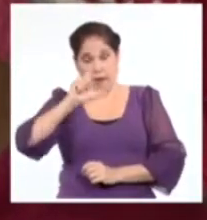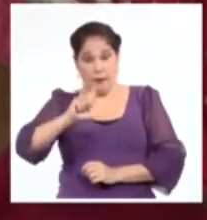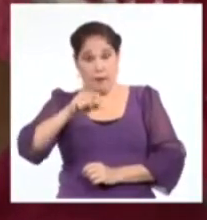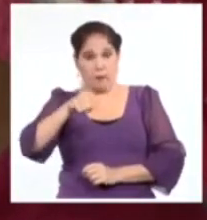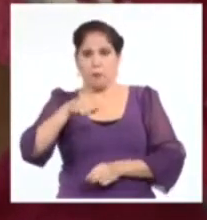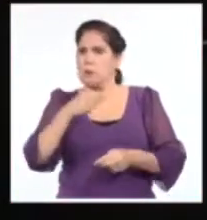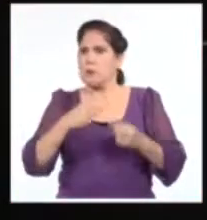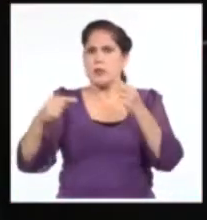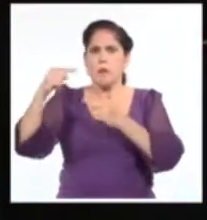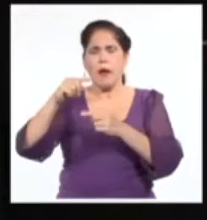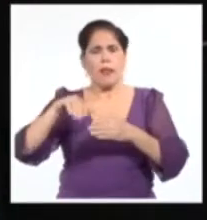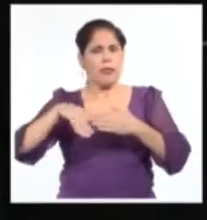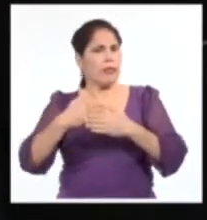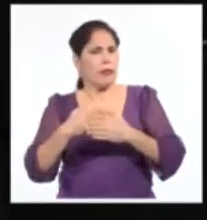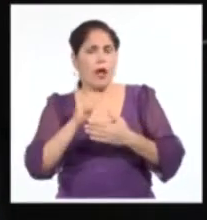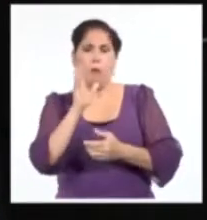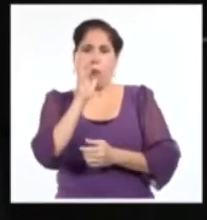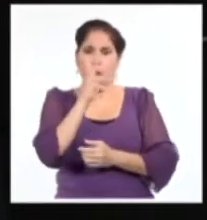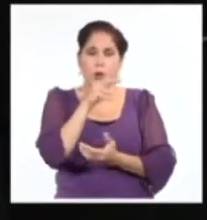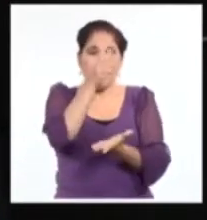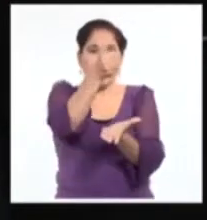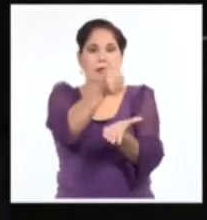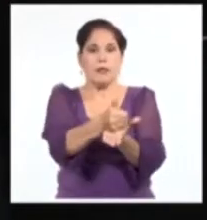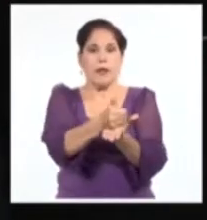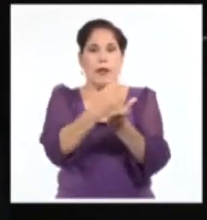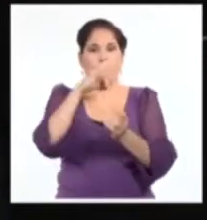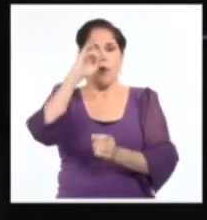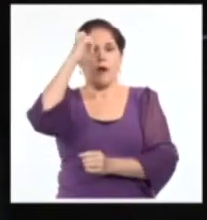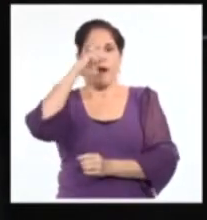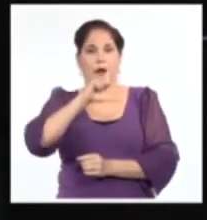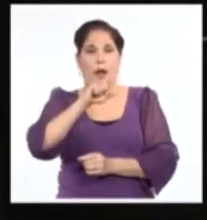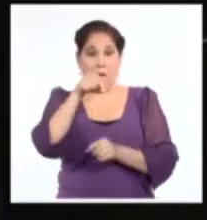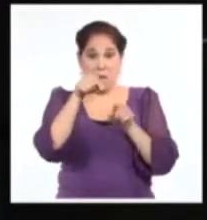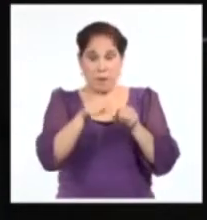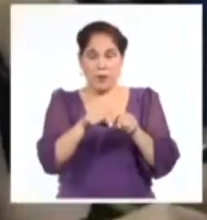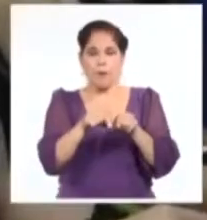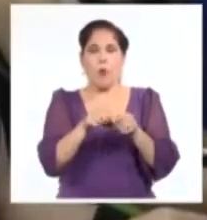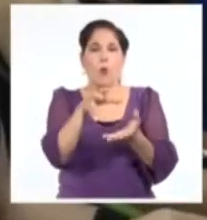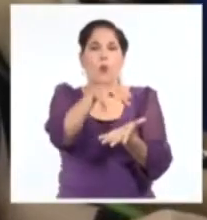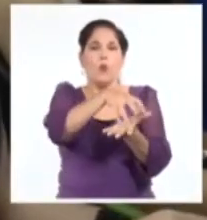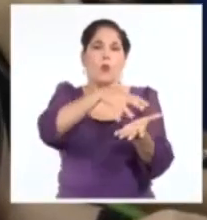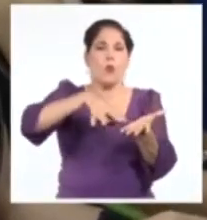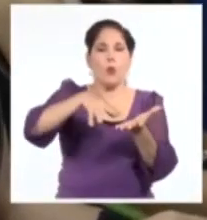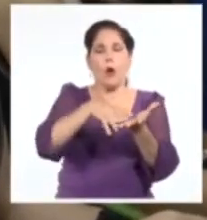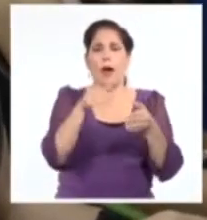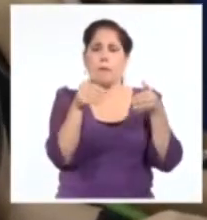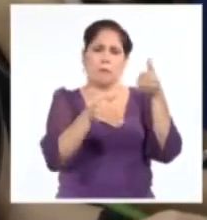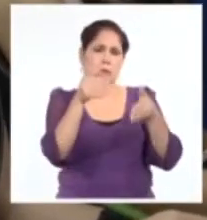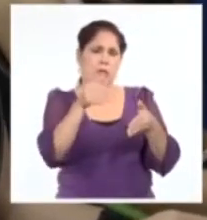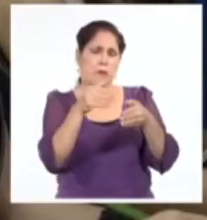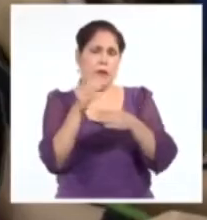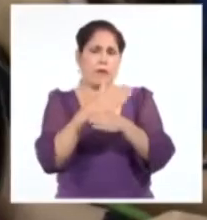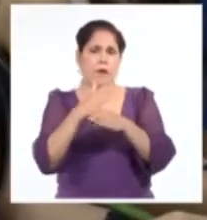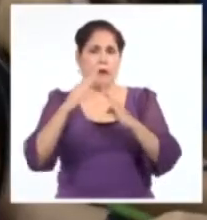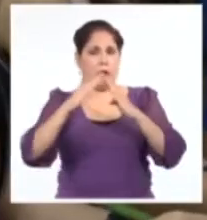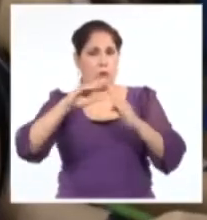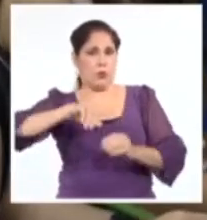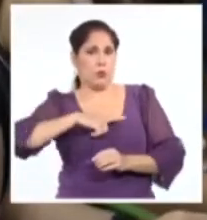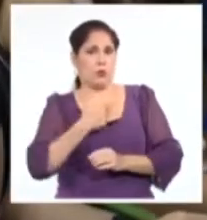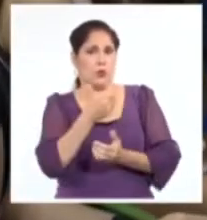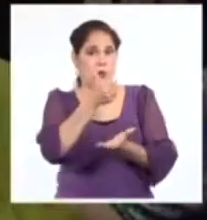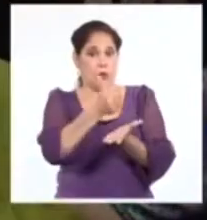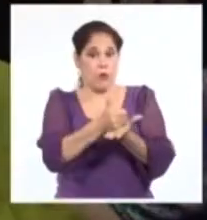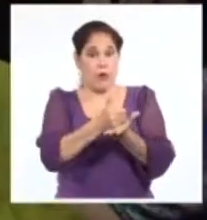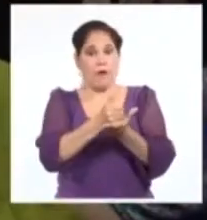jornadas suceden en la sede de la UNIAC, en el Centro Omejunje, y en la Casa de Cultura de la Ciudad.